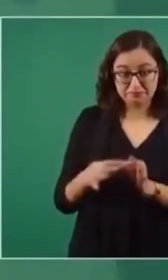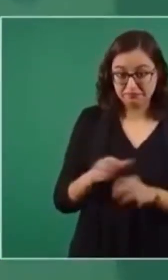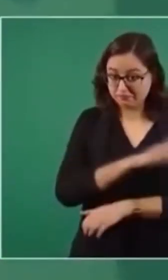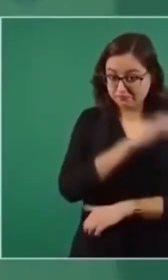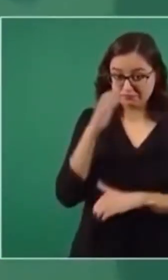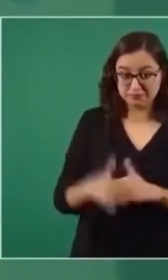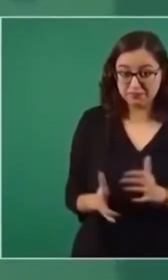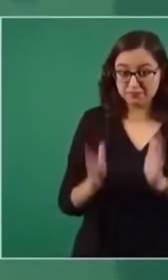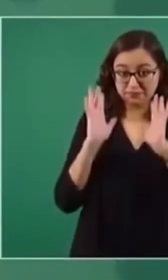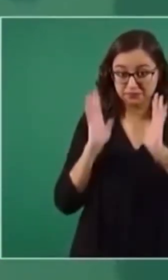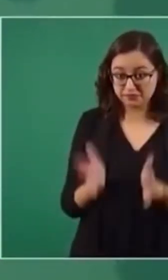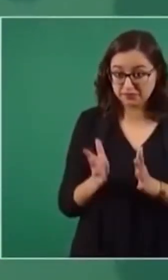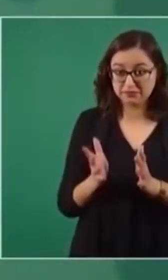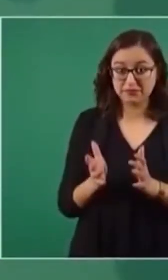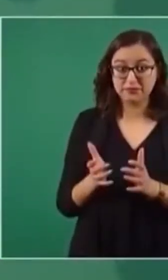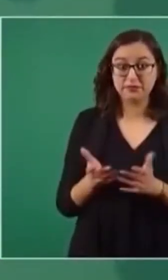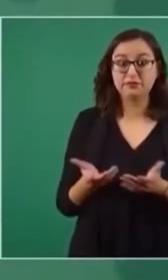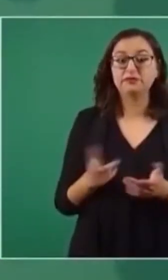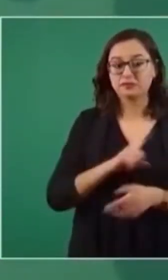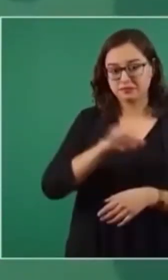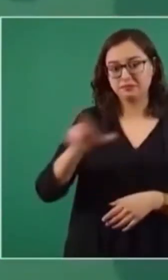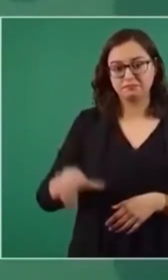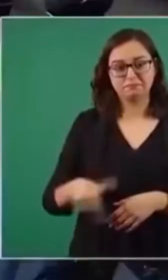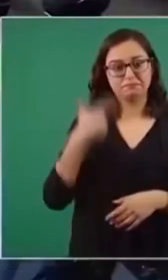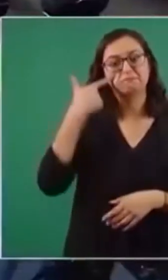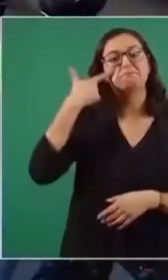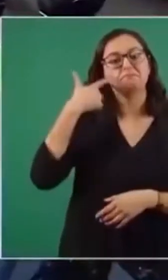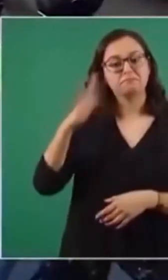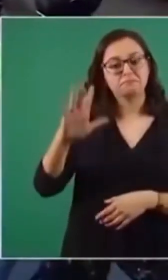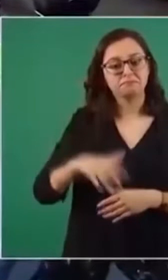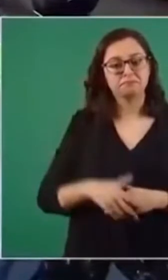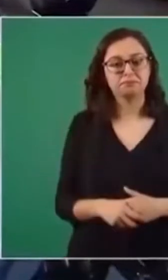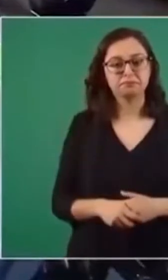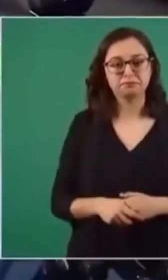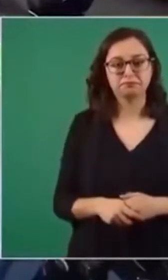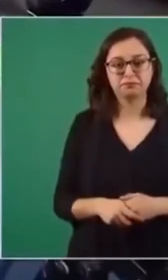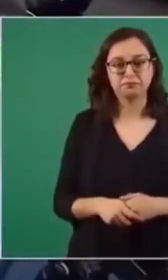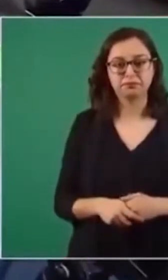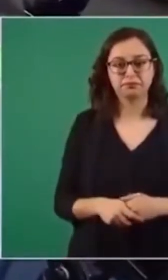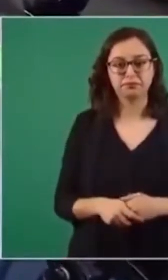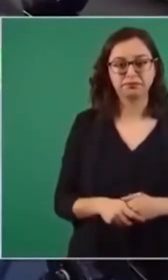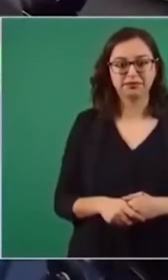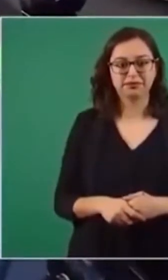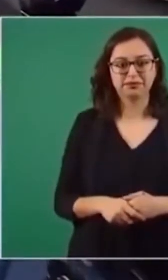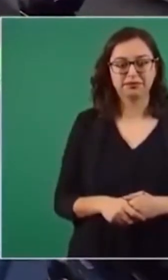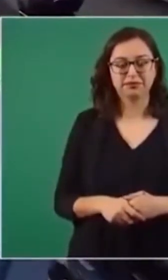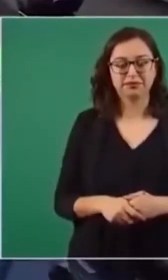las elecciones y entonces vemos. Porque no quiero aquí